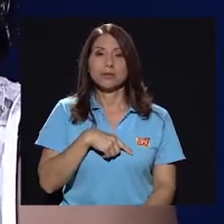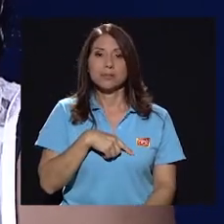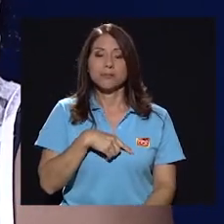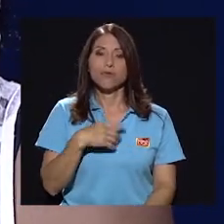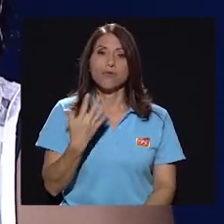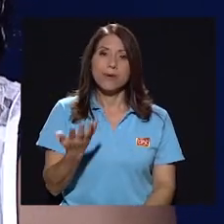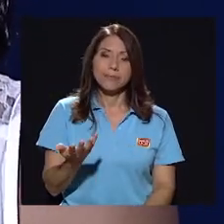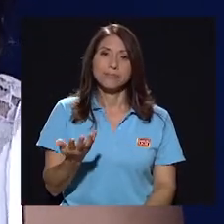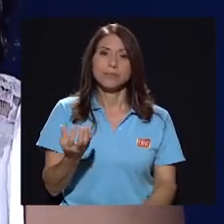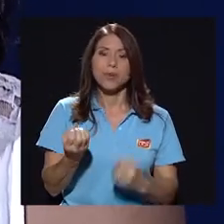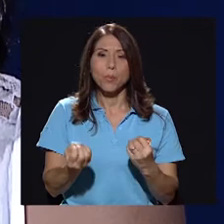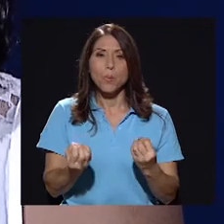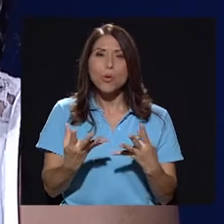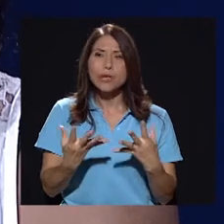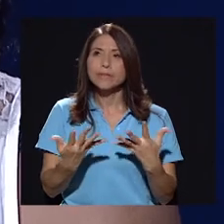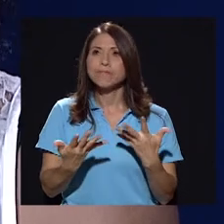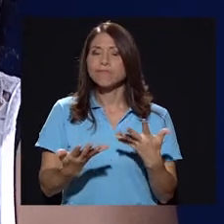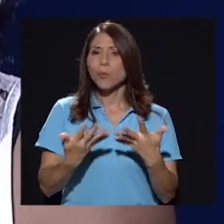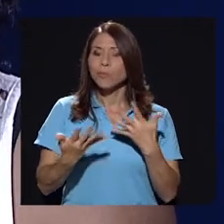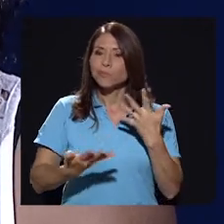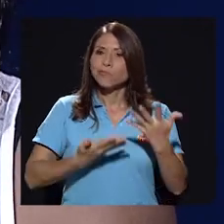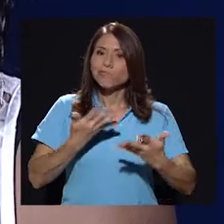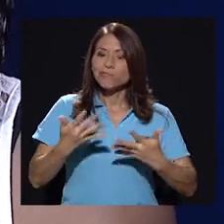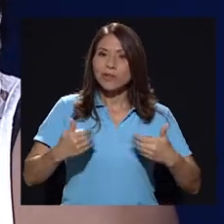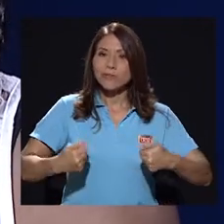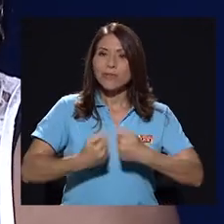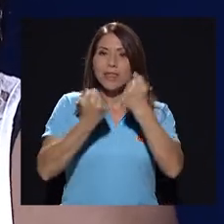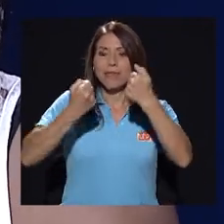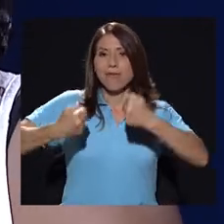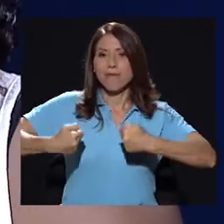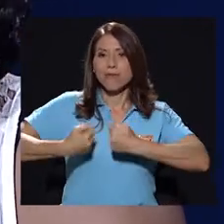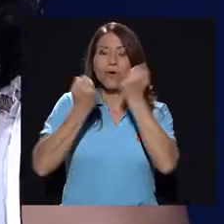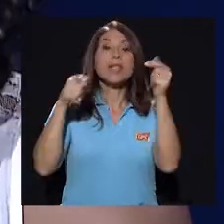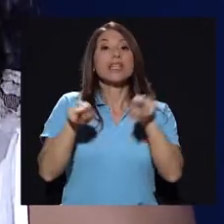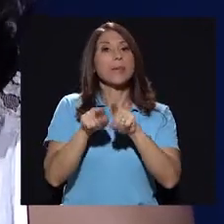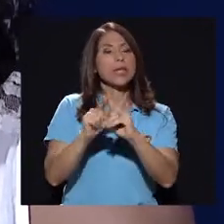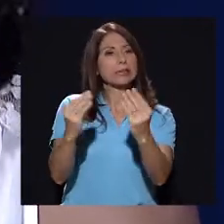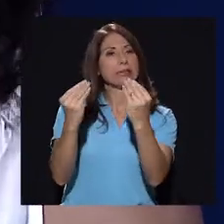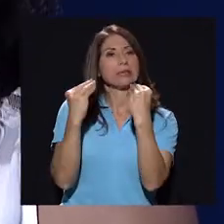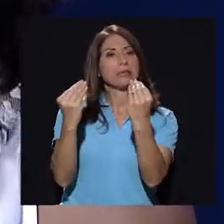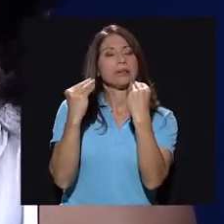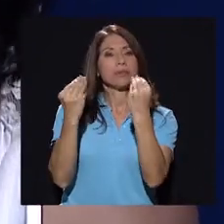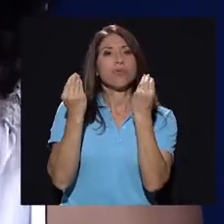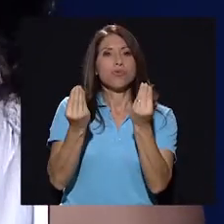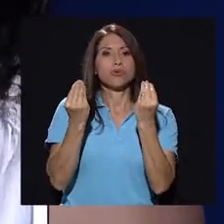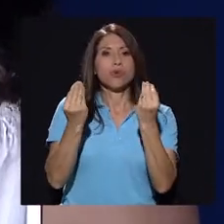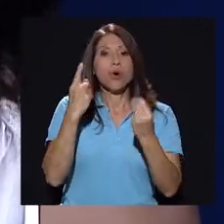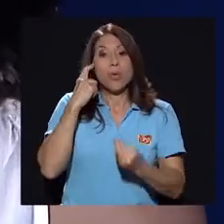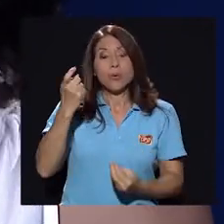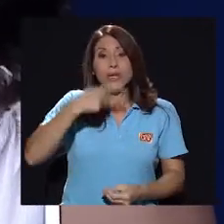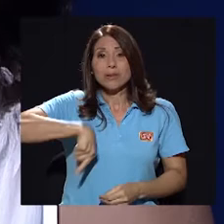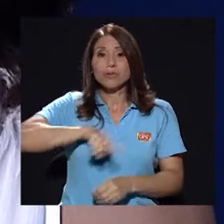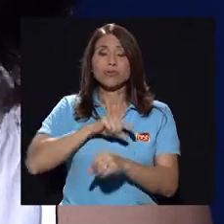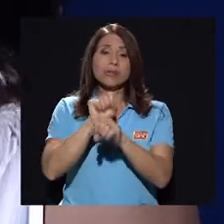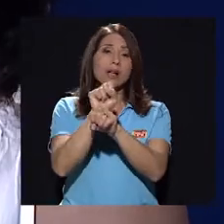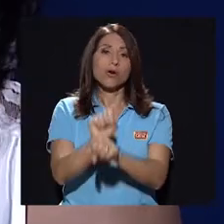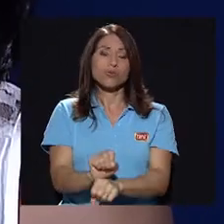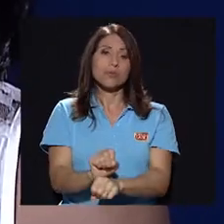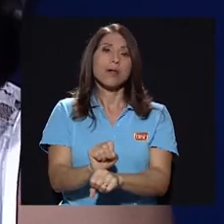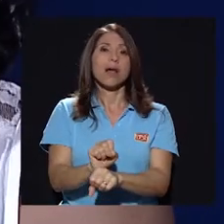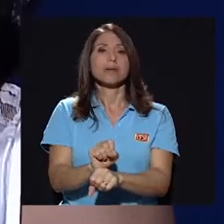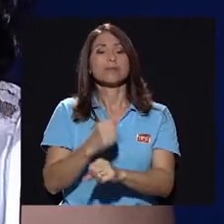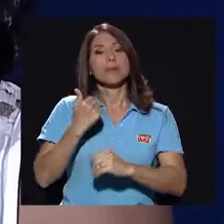muy retador y también nos enseñó mucho por qué era afrontarse, ¿verdad? Nosotros estamos